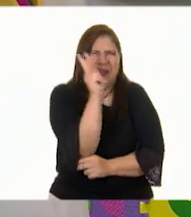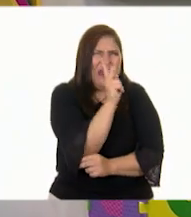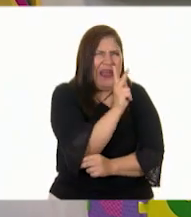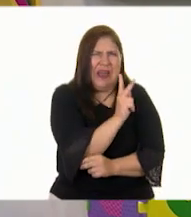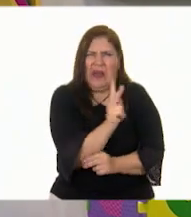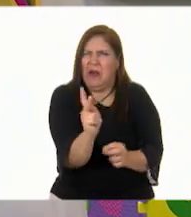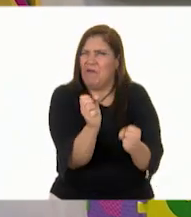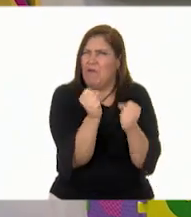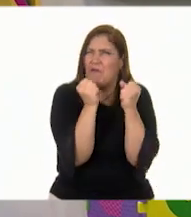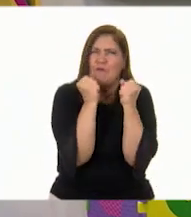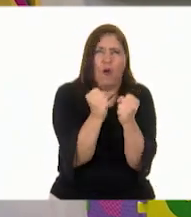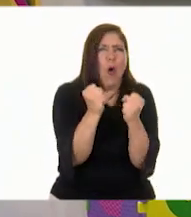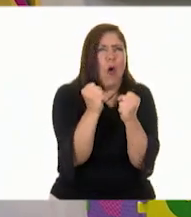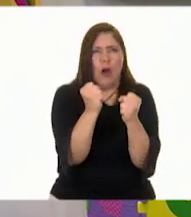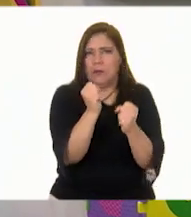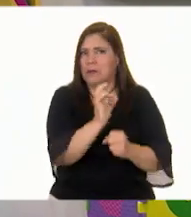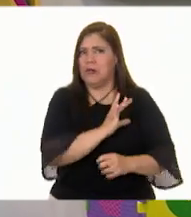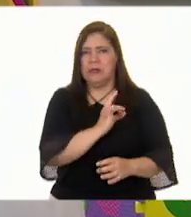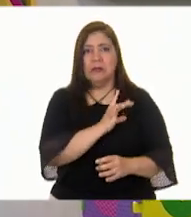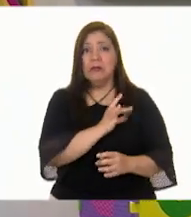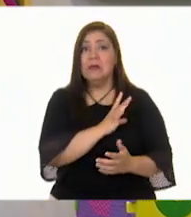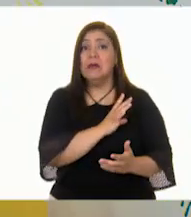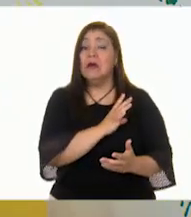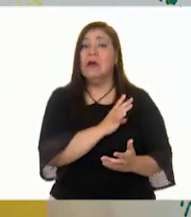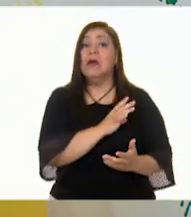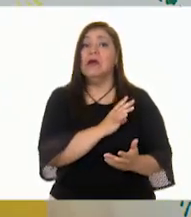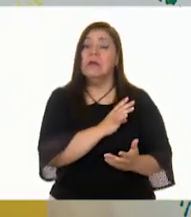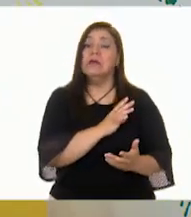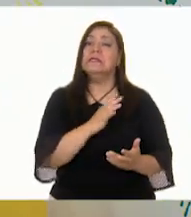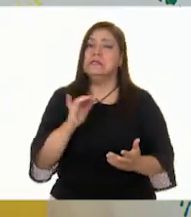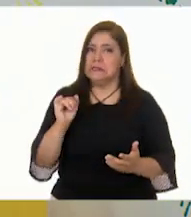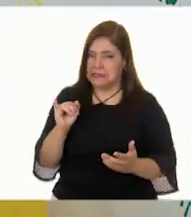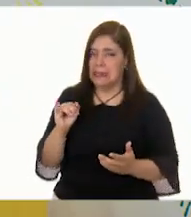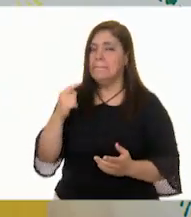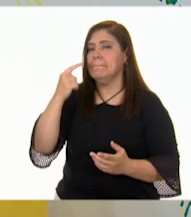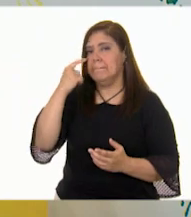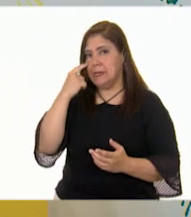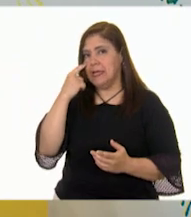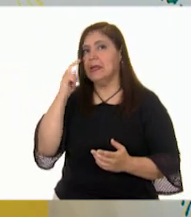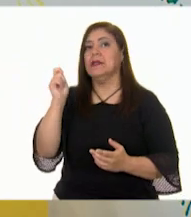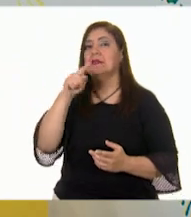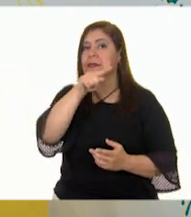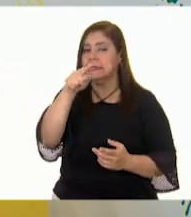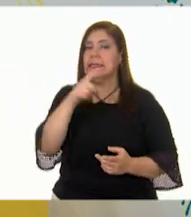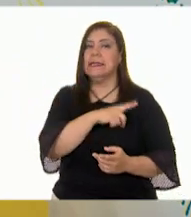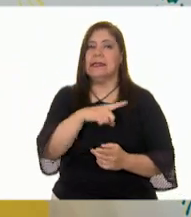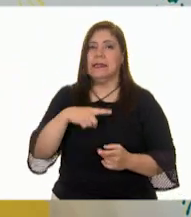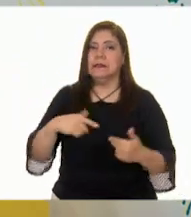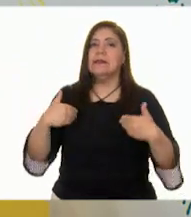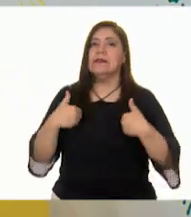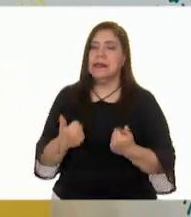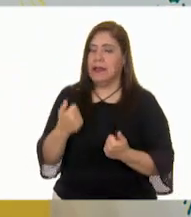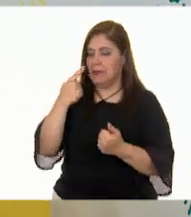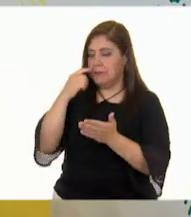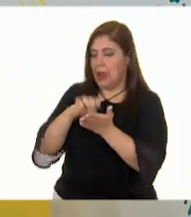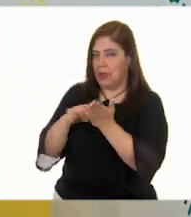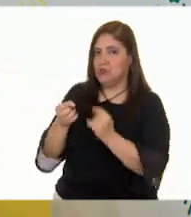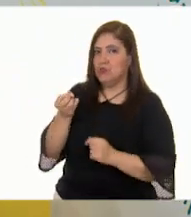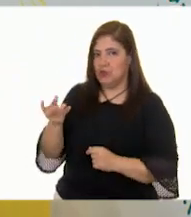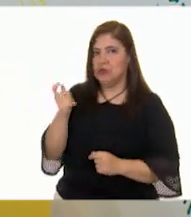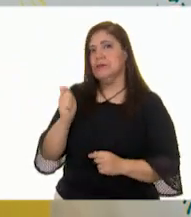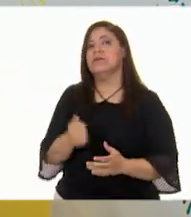intensidad mucho más fuerte que el miedo. Pero es así. así es. Mira, para que entiendas bien, te pongo un ejemplo.